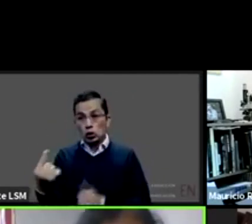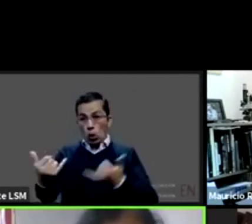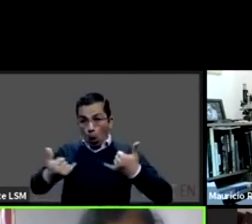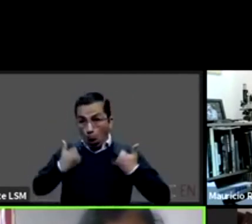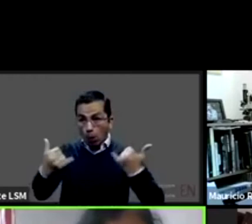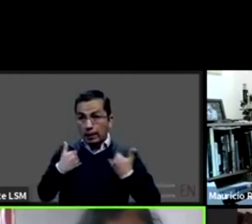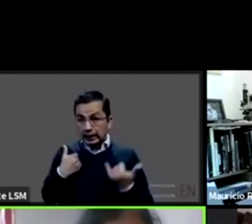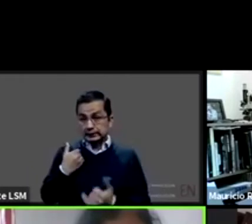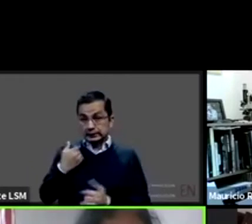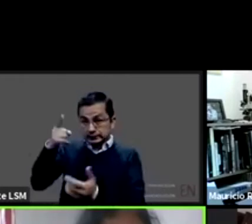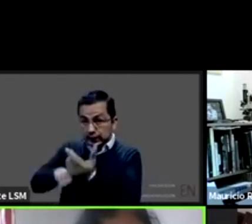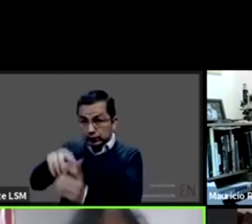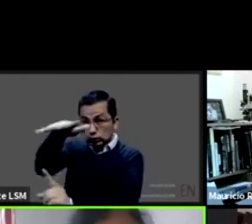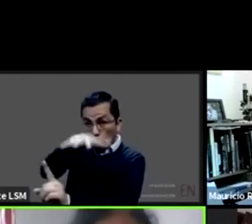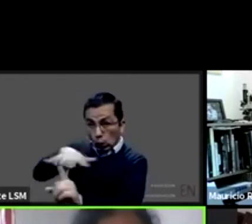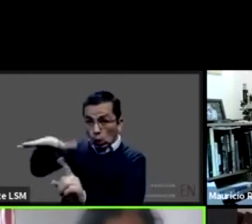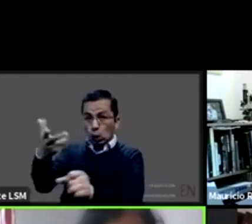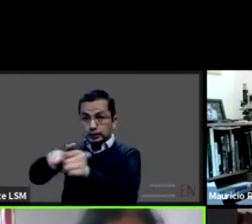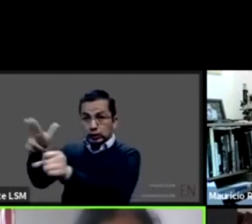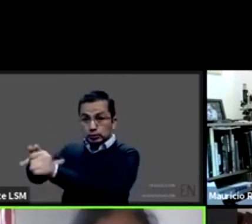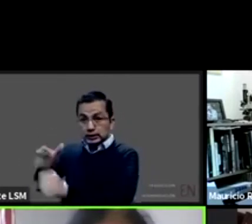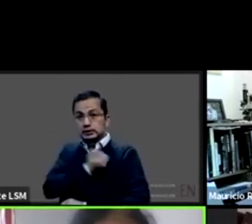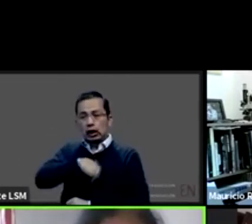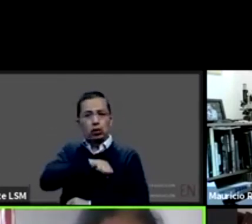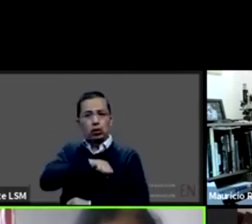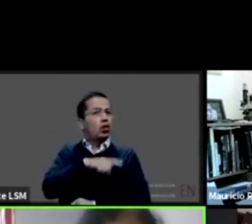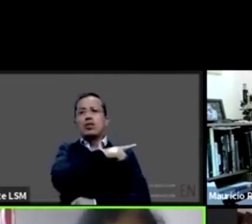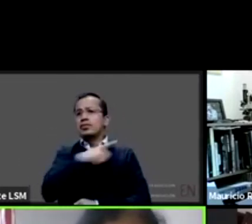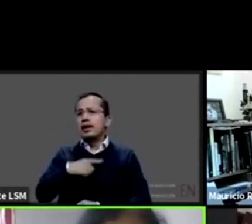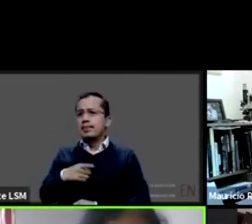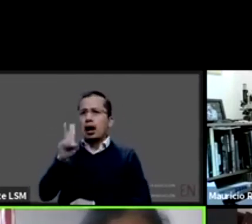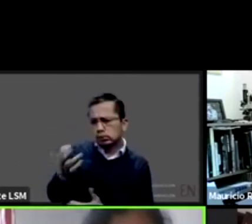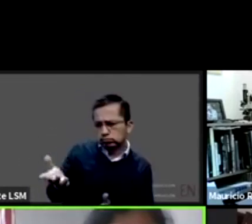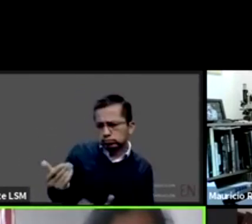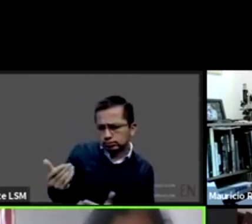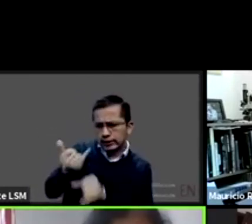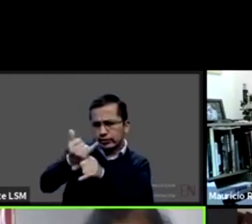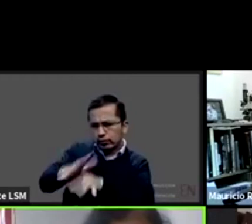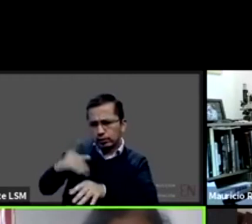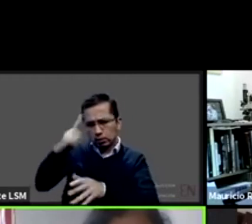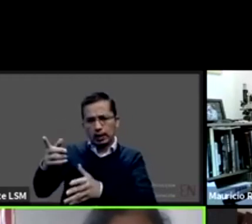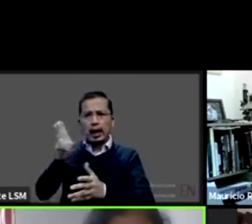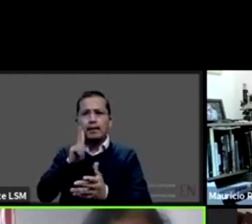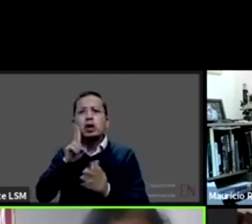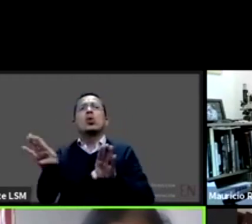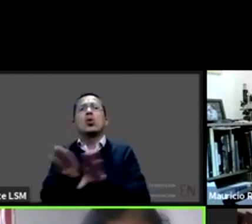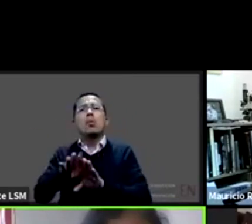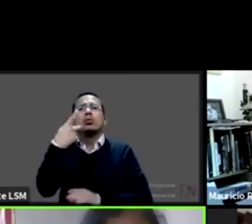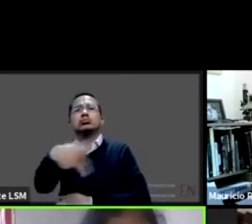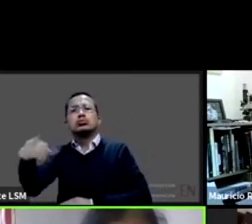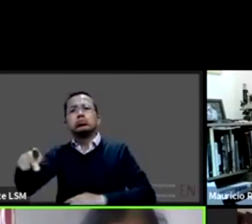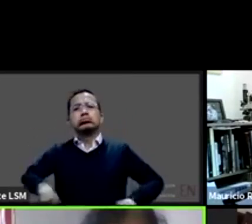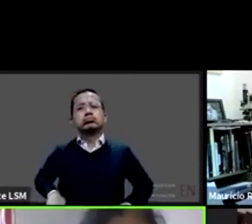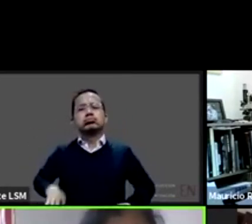entornos digamos que tienen que ver con su salud y en los en los entornos hospitalarios porque si no lo que haces es